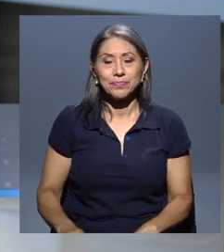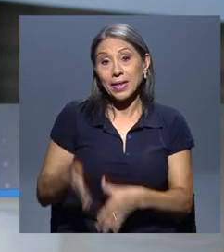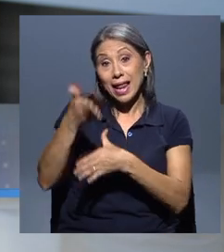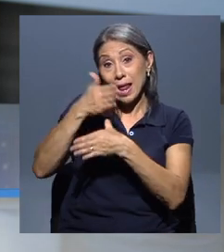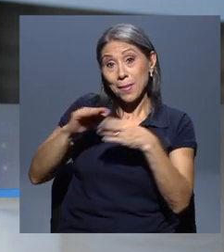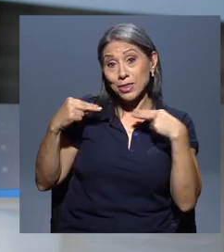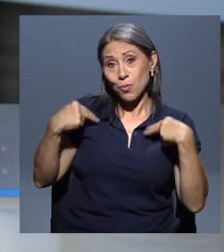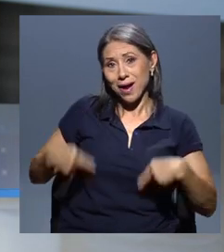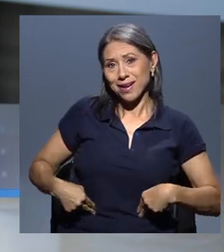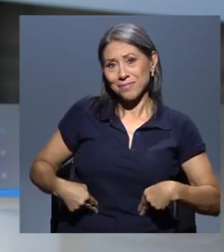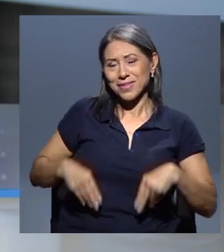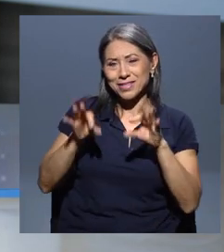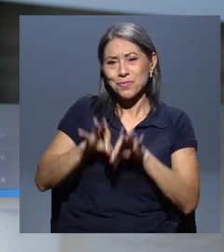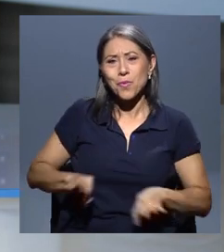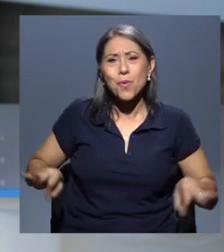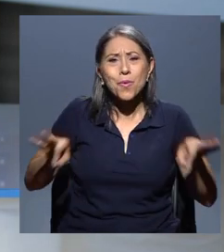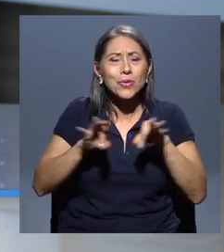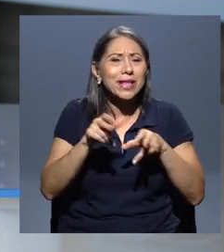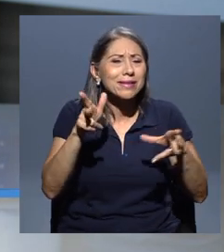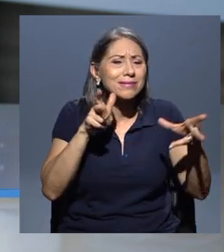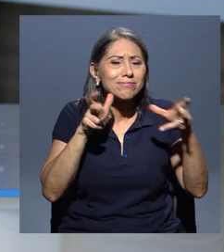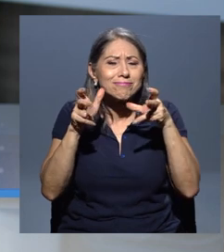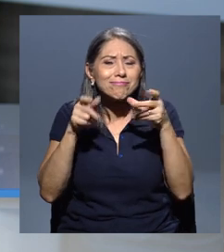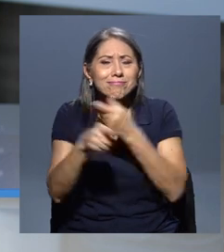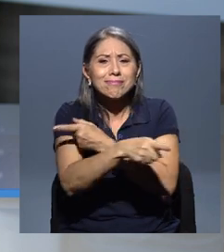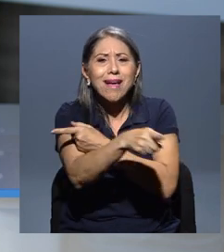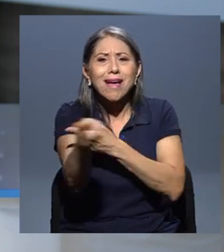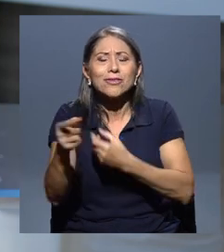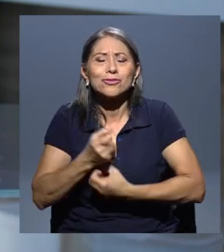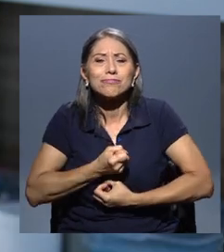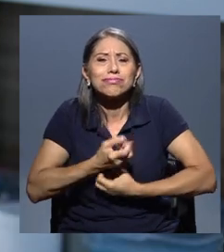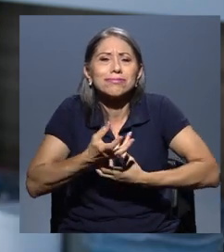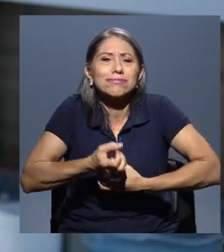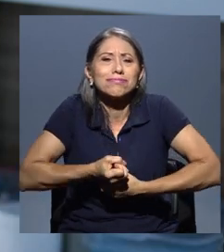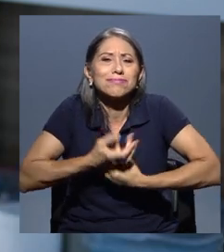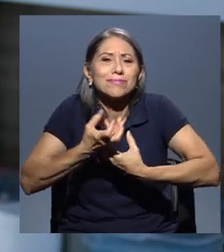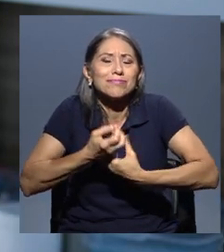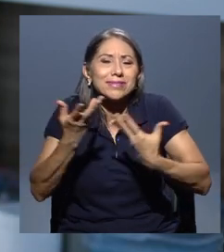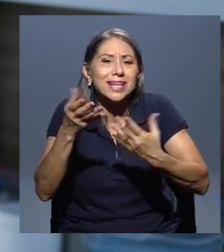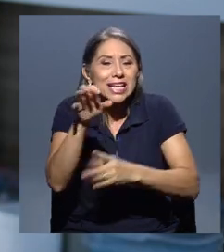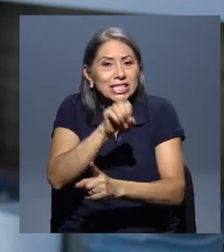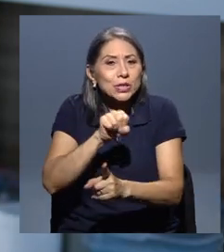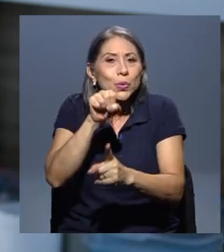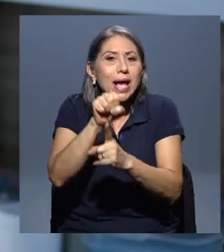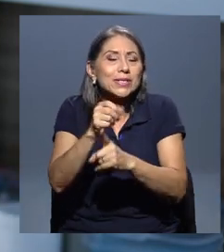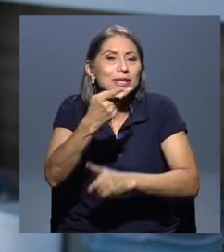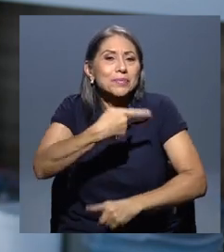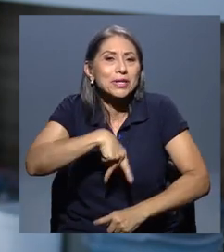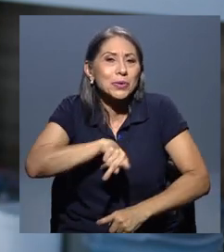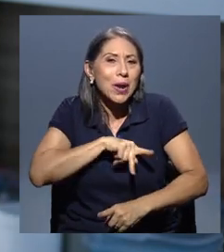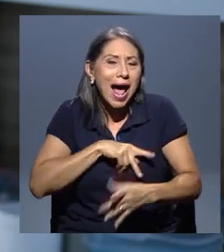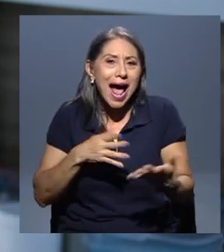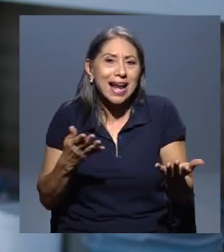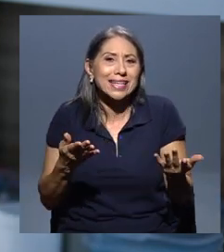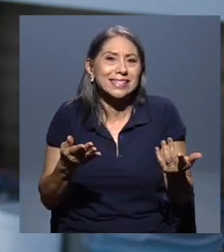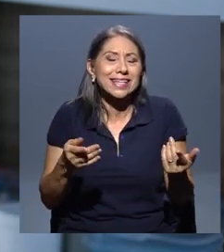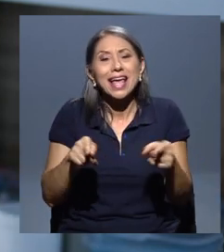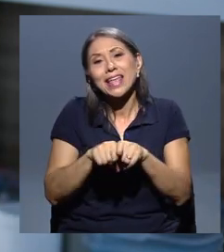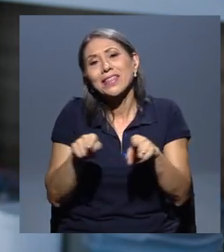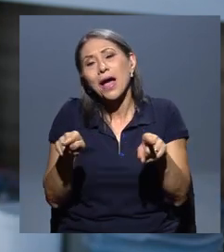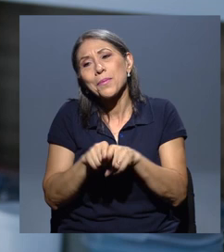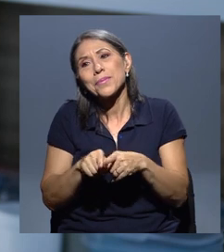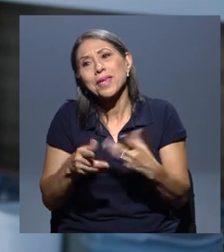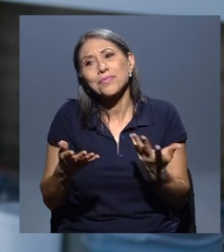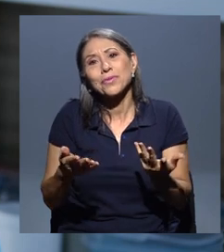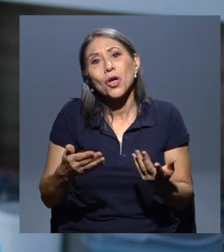escuchar todo lo que ellos tienen para decir, ¿verdad? Desde sus historias personales hasta cuando a uno le dicen